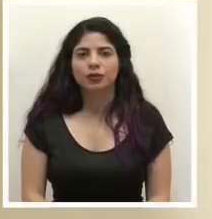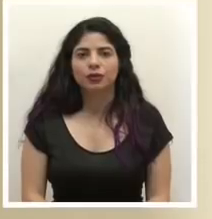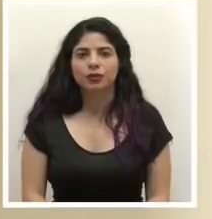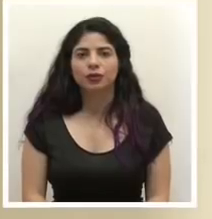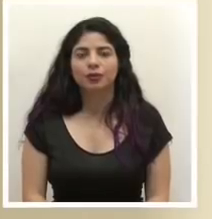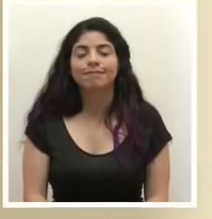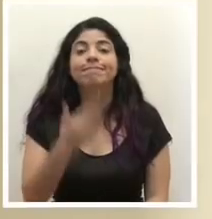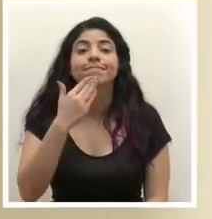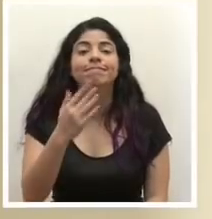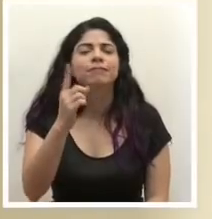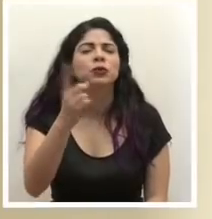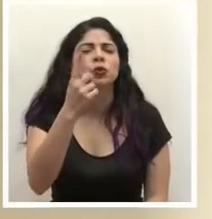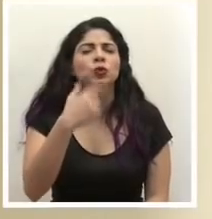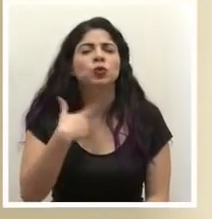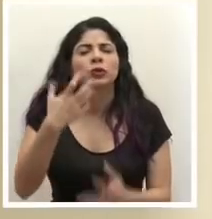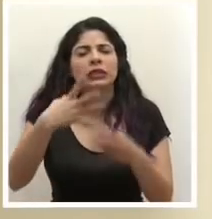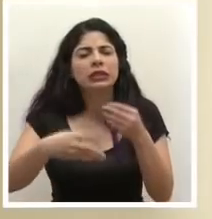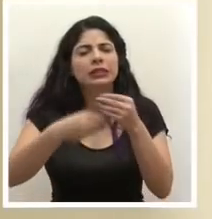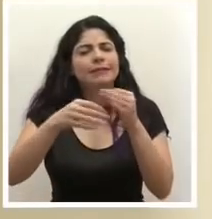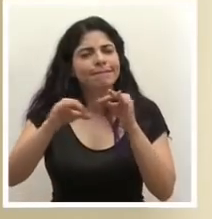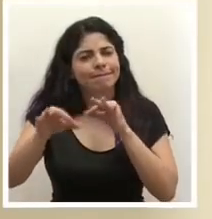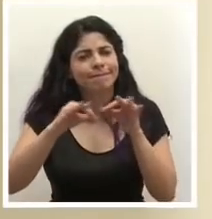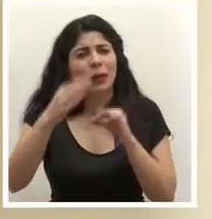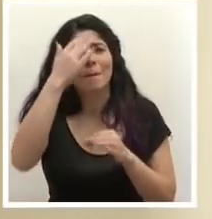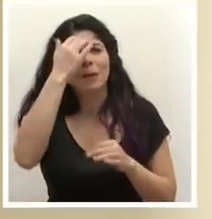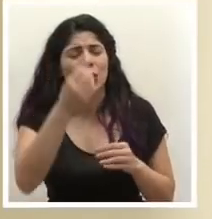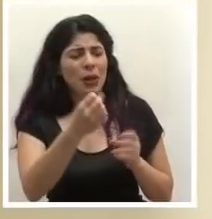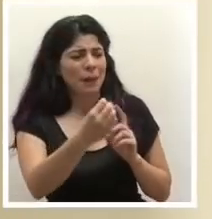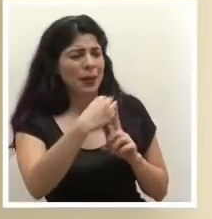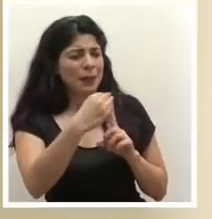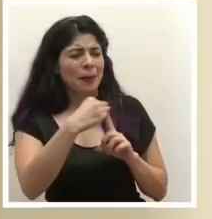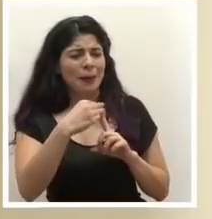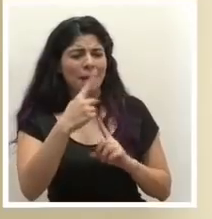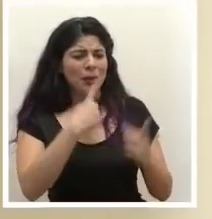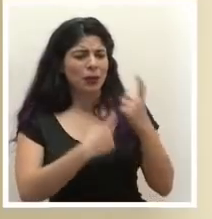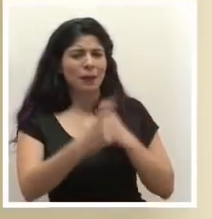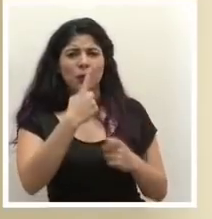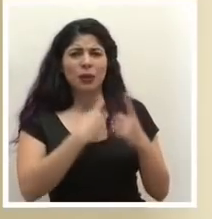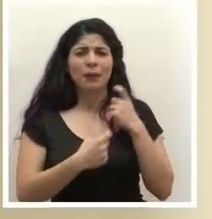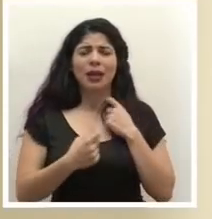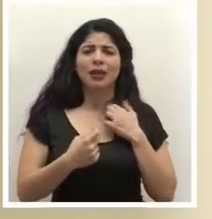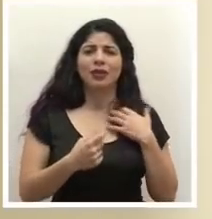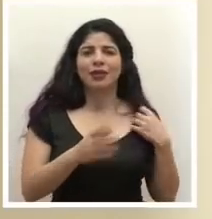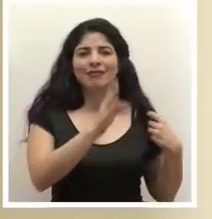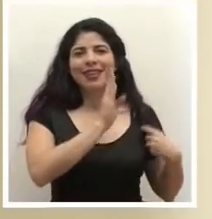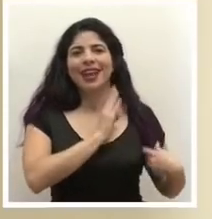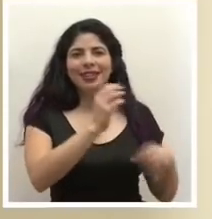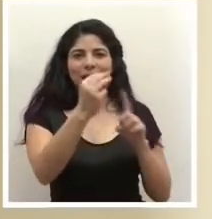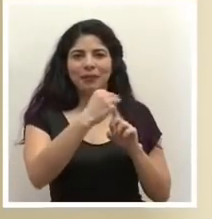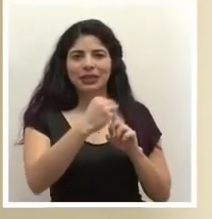gracias solamente quisiera ampliar porque están llegando algunas consultas que le llegan a uno directamente